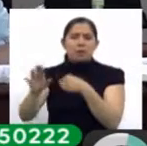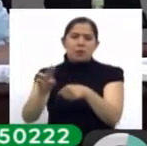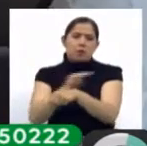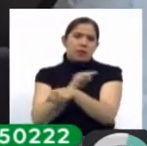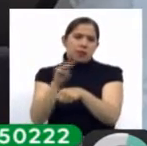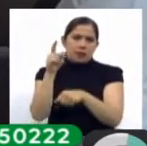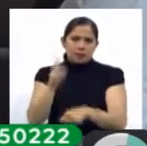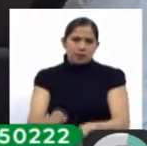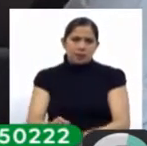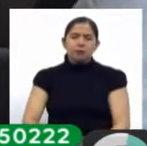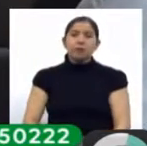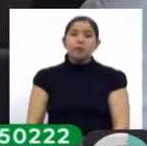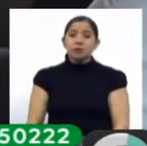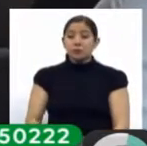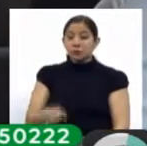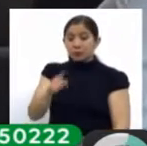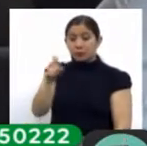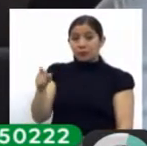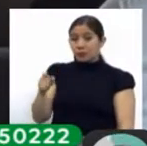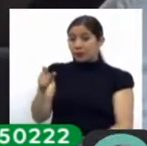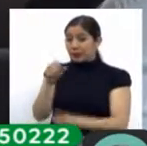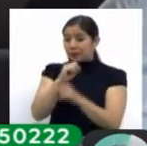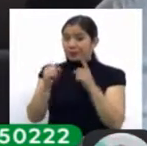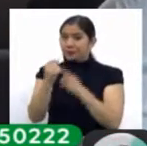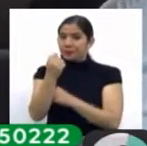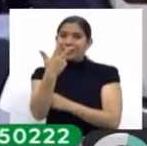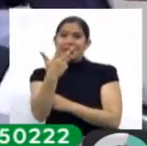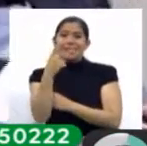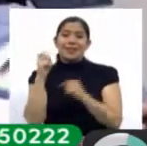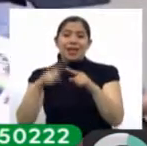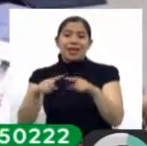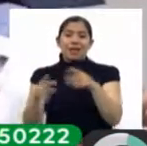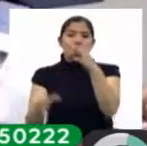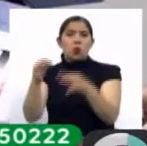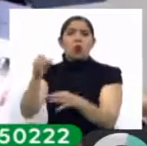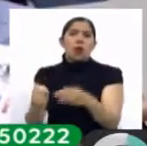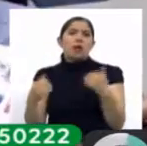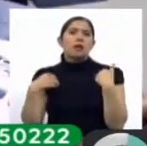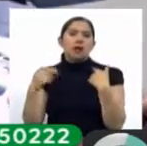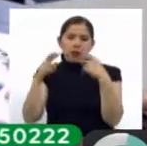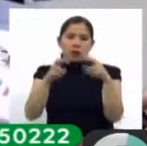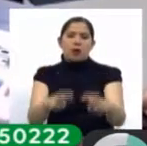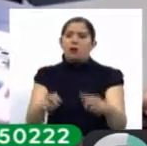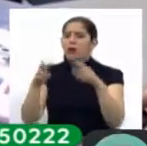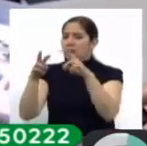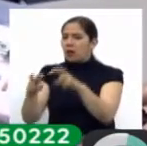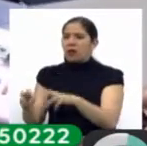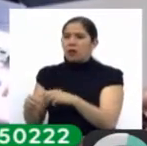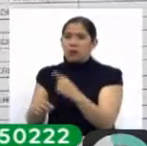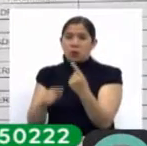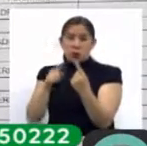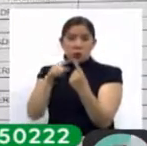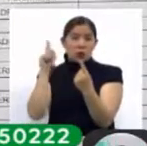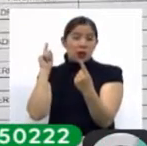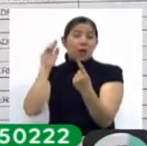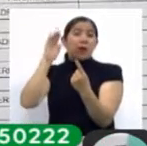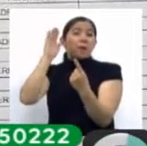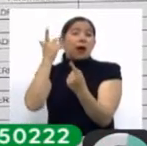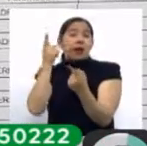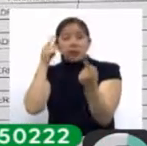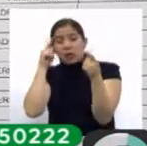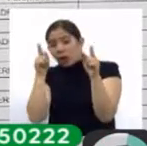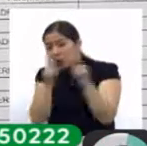Por este caso, tres ex jueces son procesados. Hasta el momento, Juan José Paniagua, por presuntos negociados que tuvo con